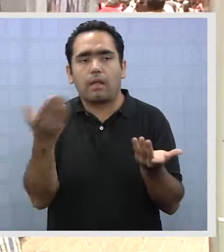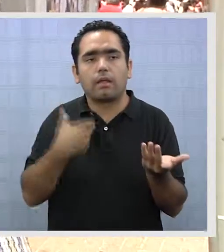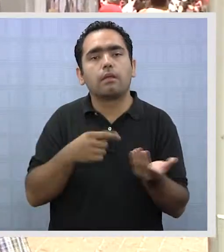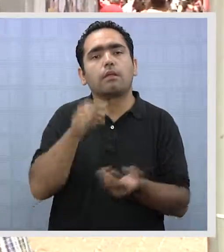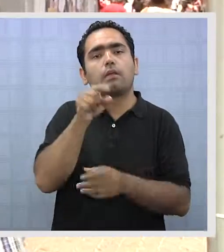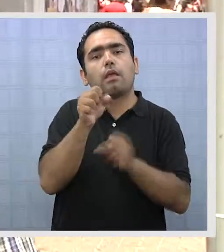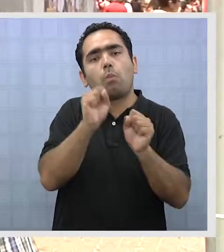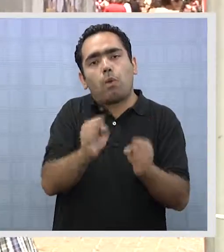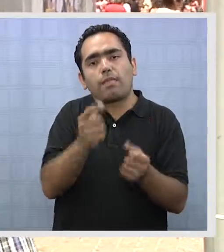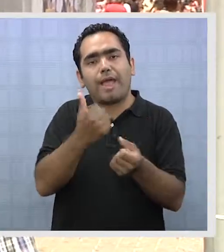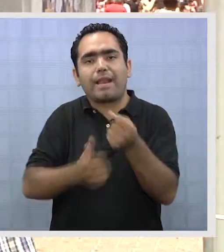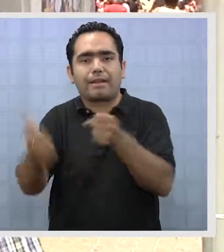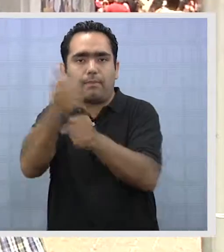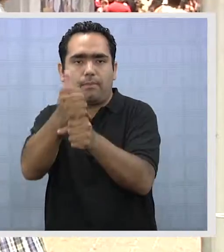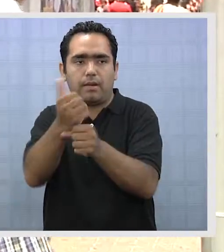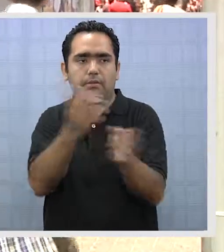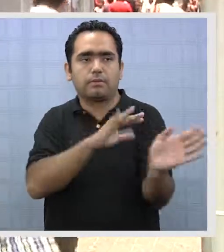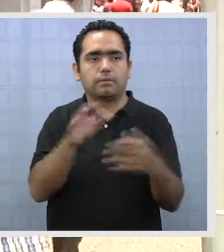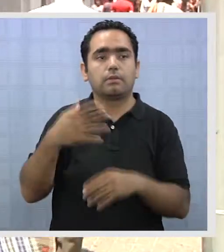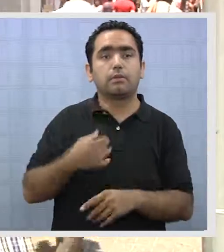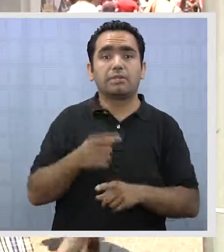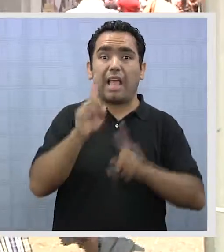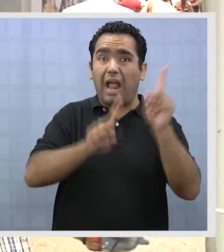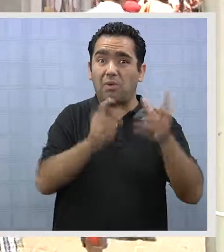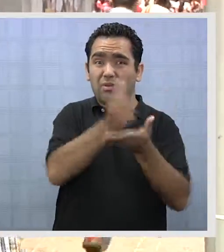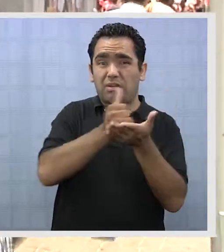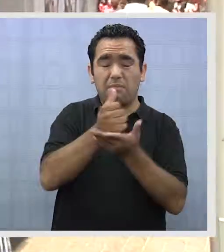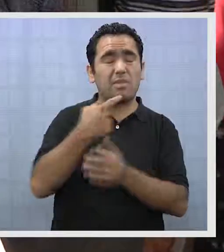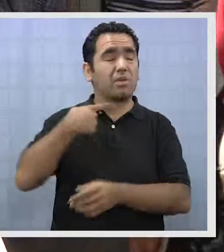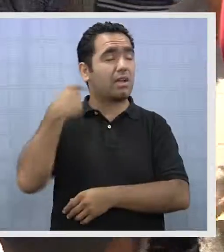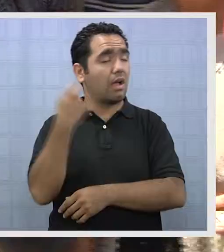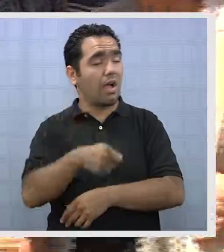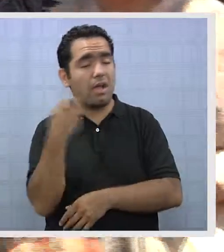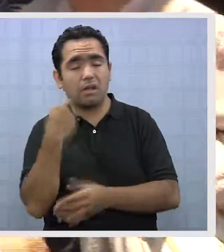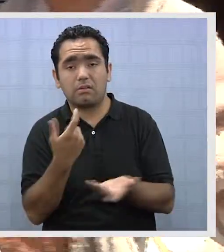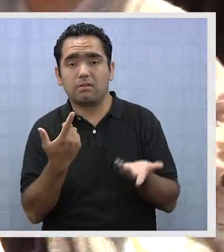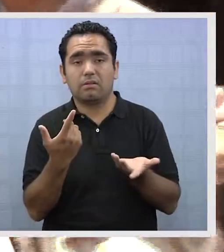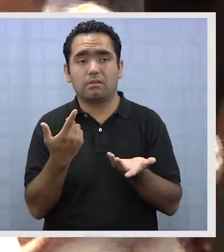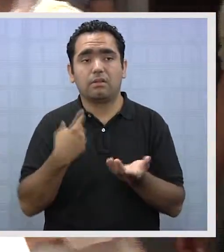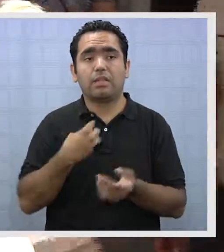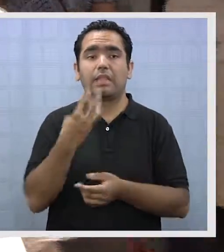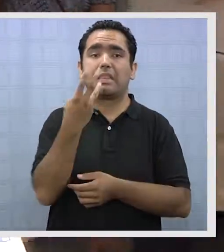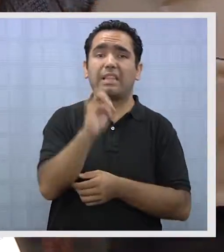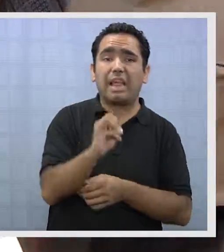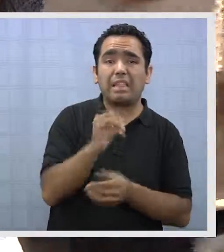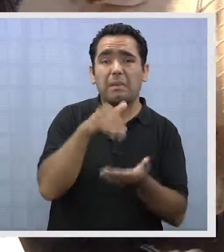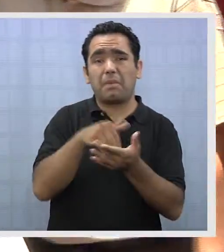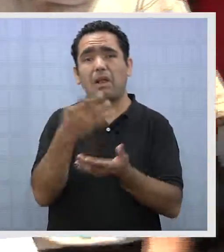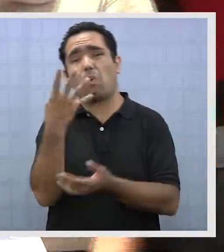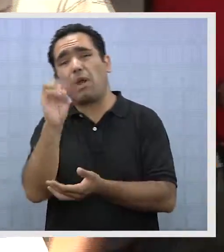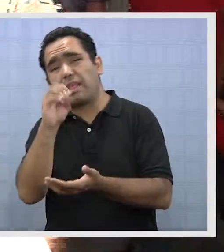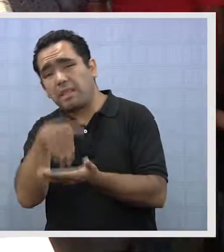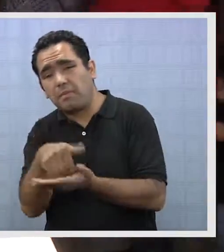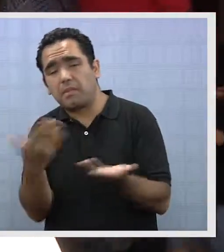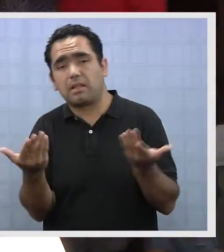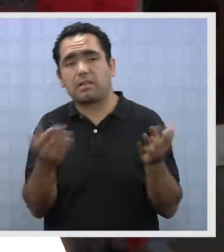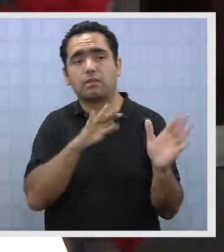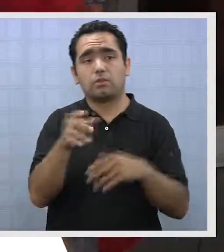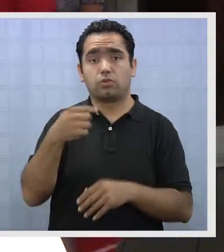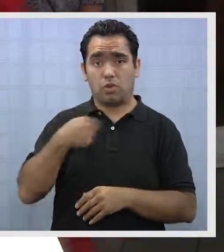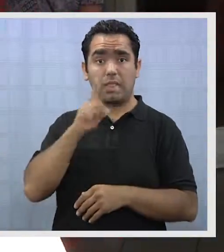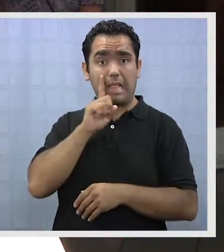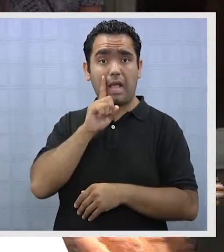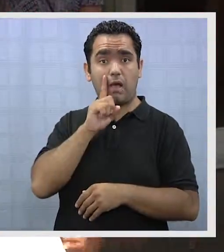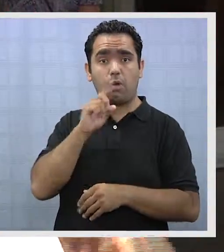le indican lo exacto, puede reemplazarlo por otro artículo. Son remedios carísimos, ¿cierto? De 30,